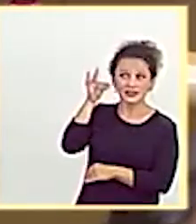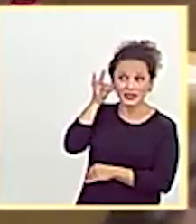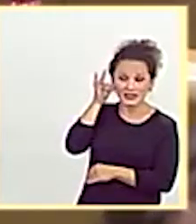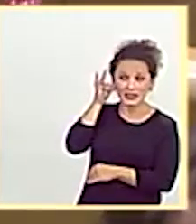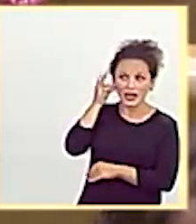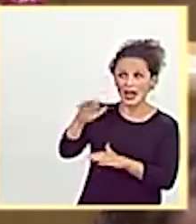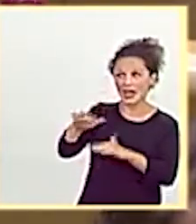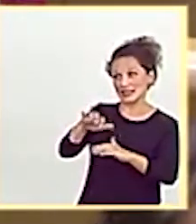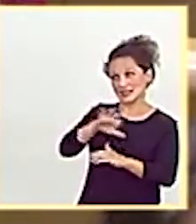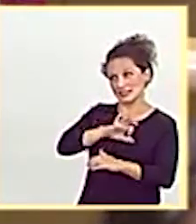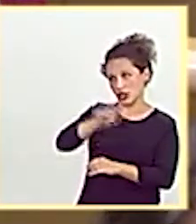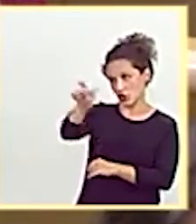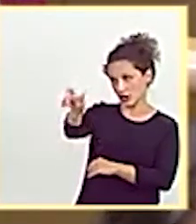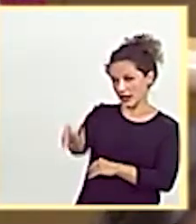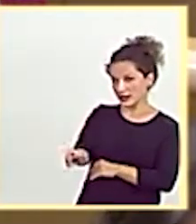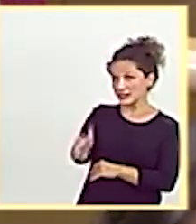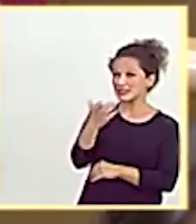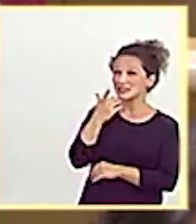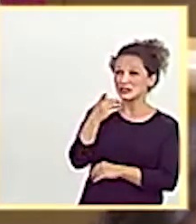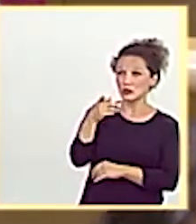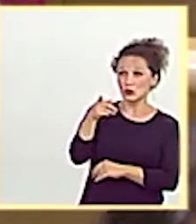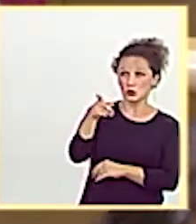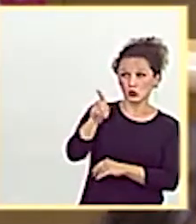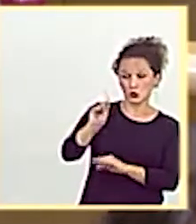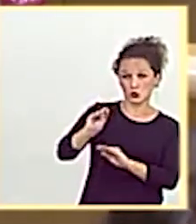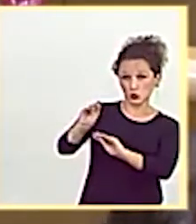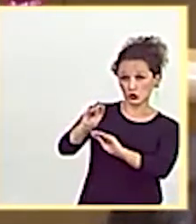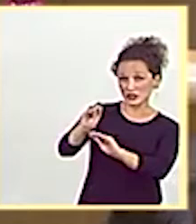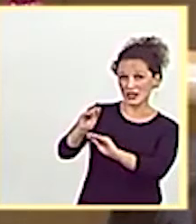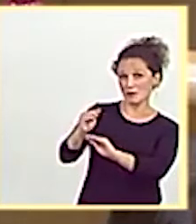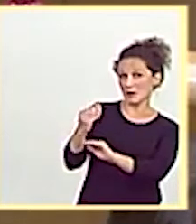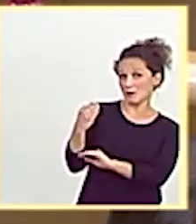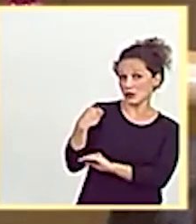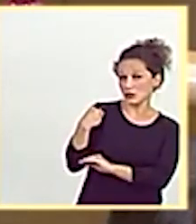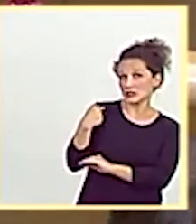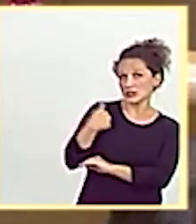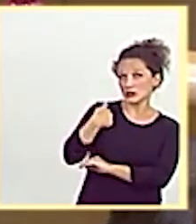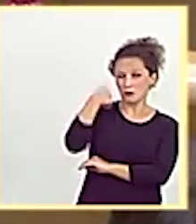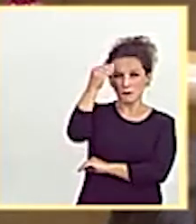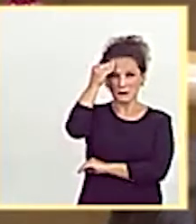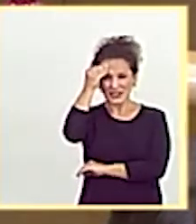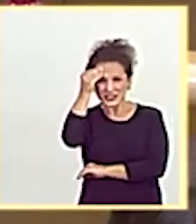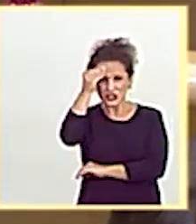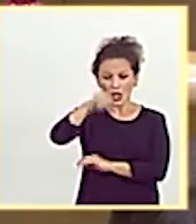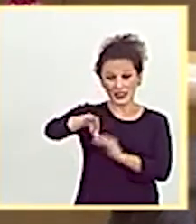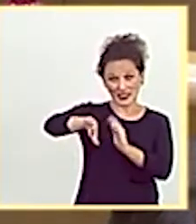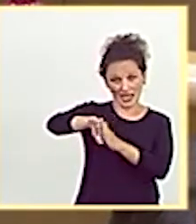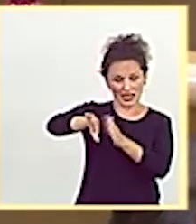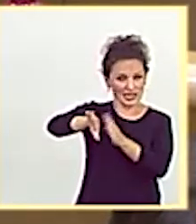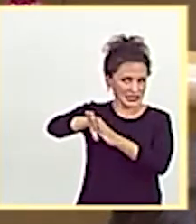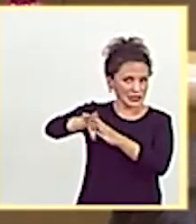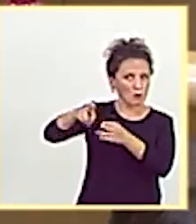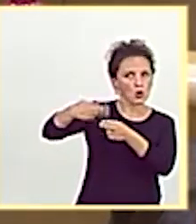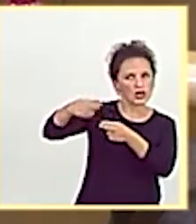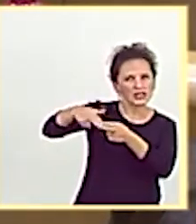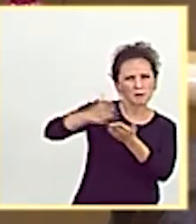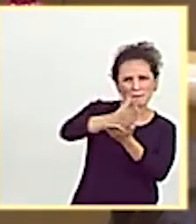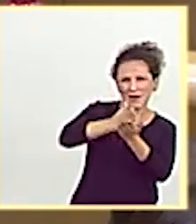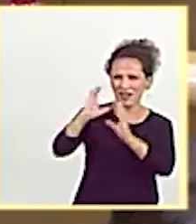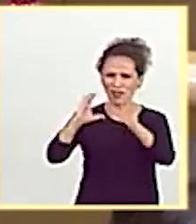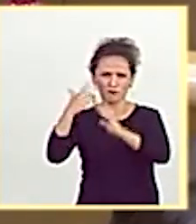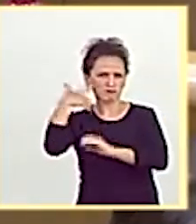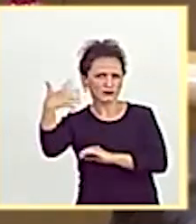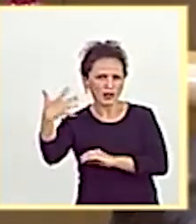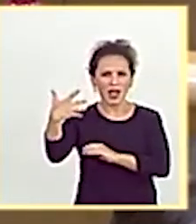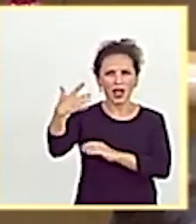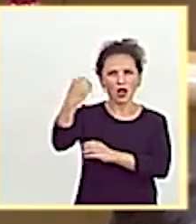si usted me está preguntando si yo pienso que la derecha política, mediática, económica,